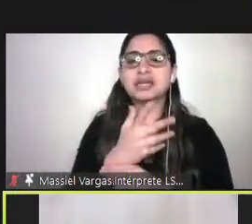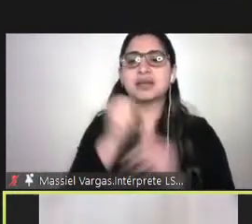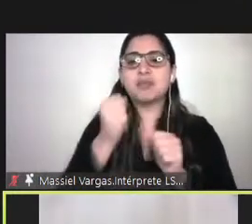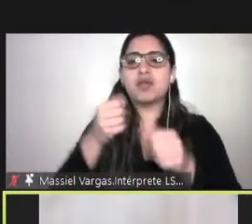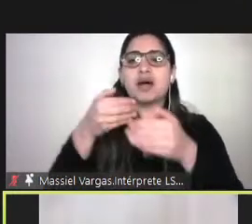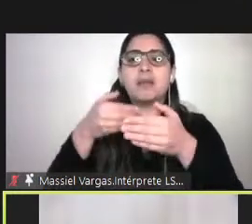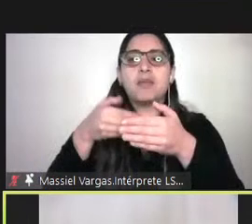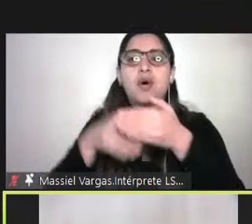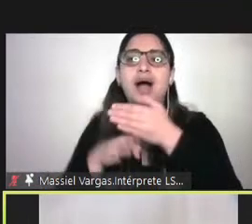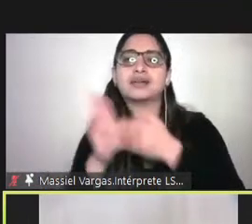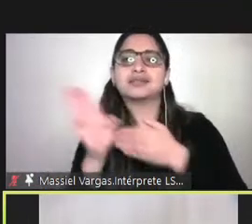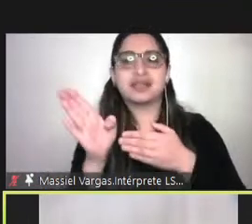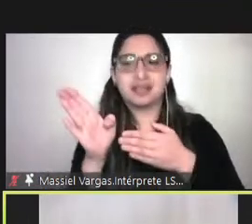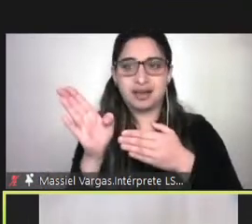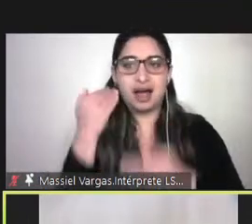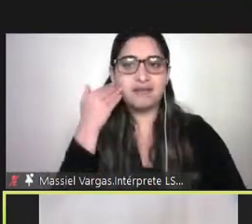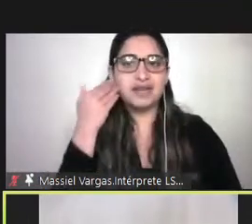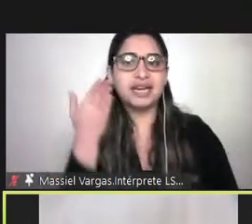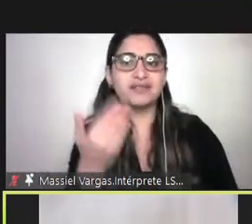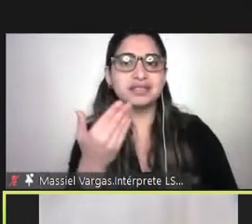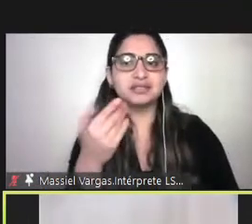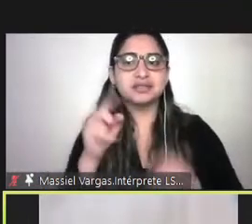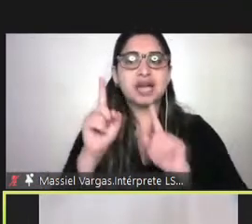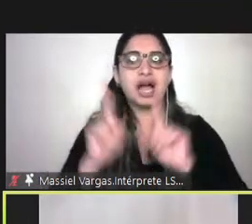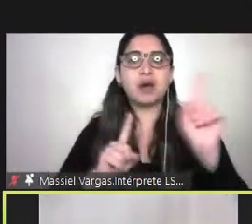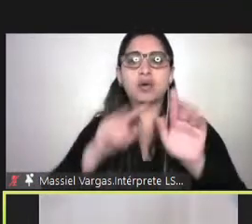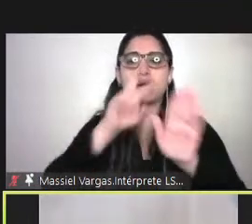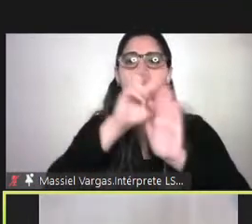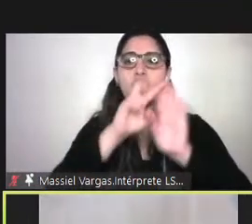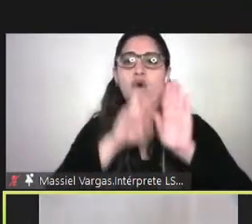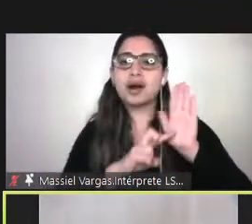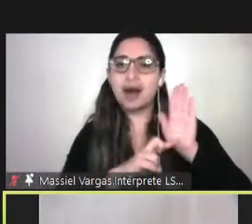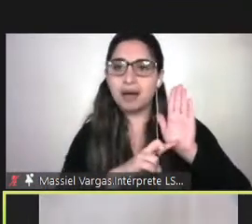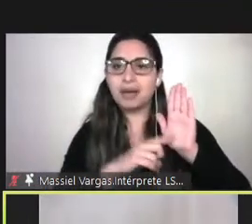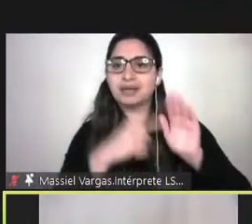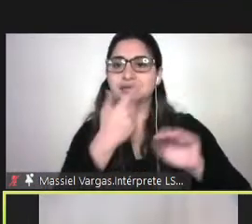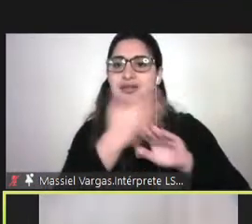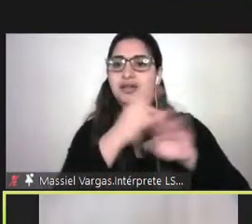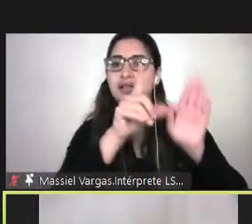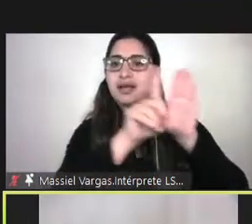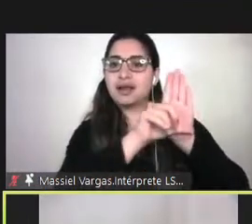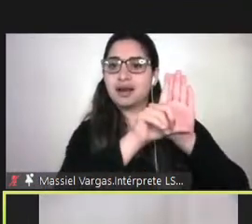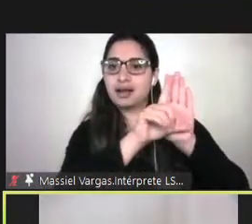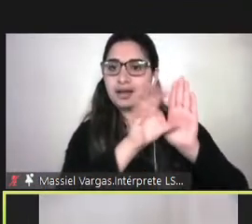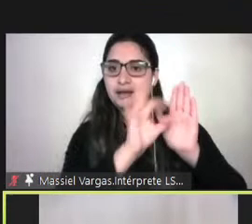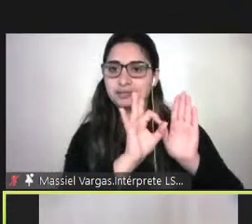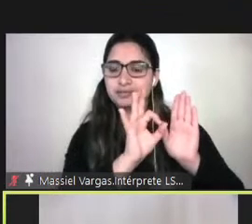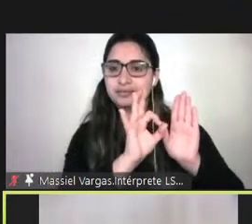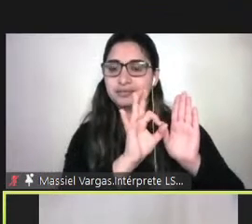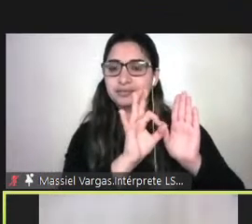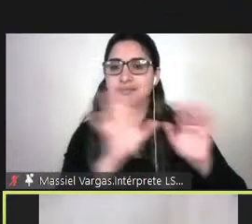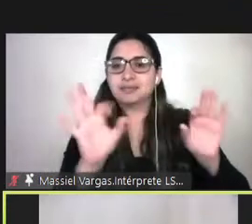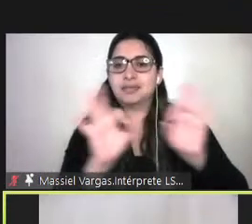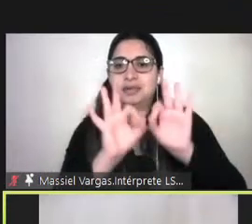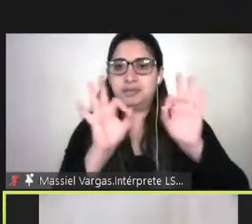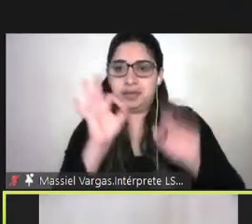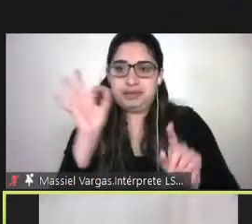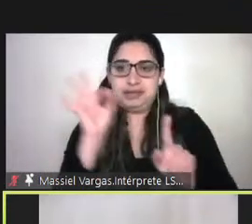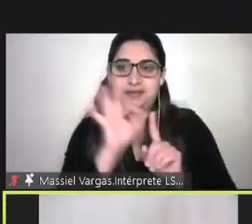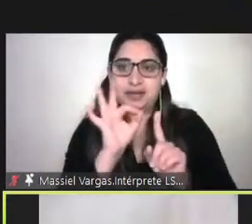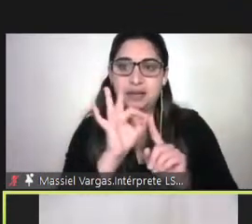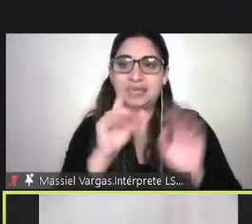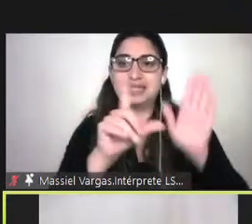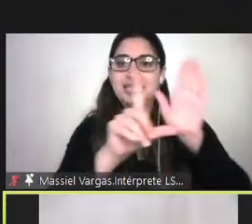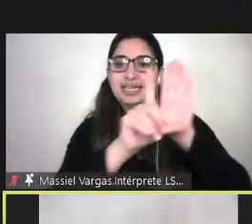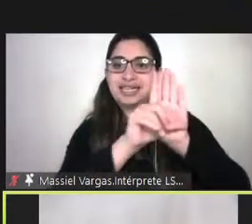a los beneficios y a aquellos programas y proyectos que la ley contemple específicamente cuando hablemos de ley